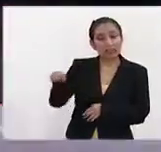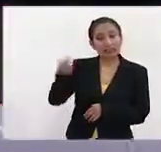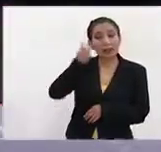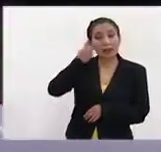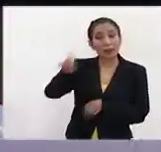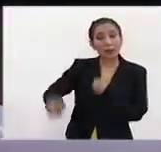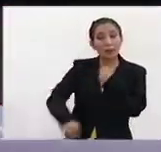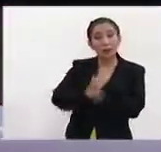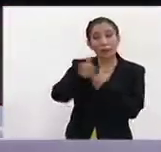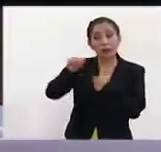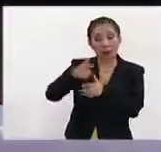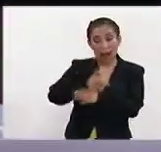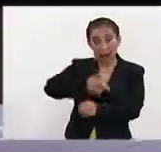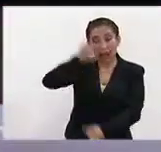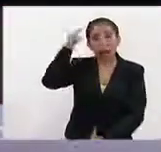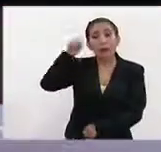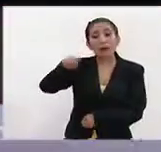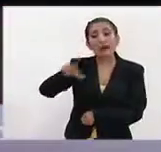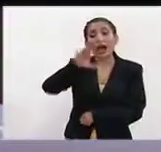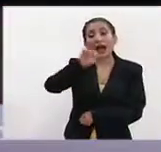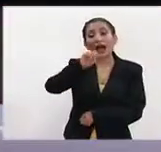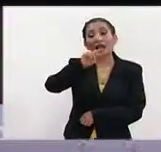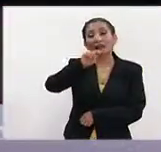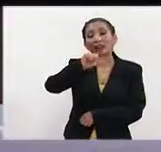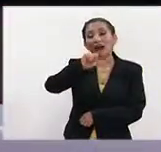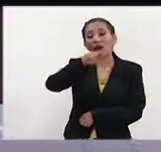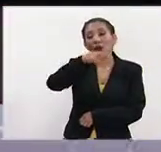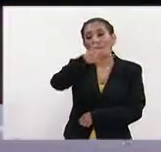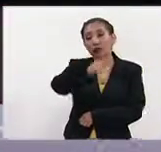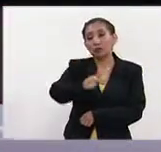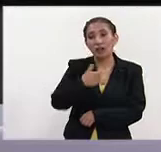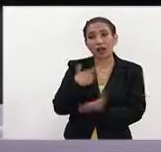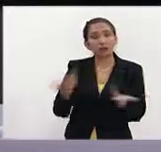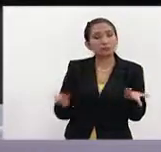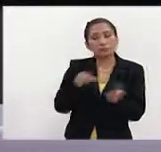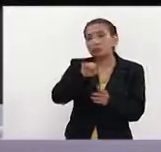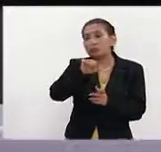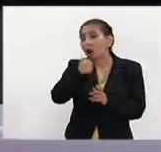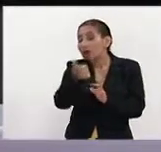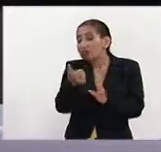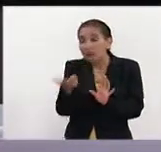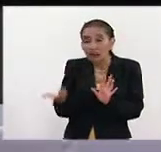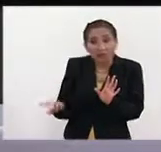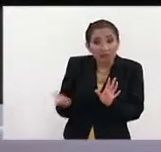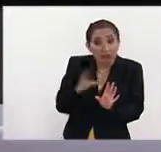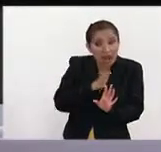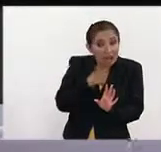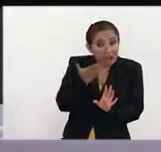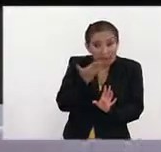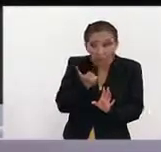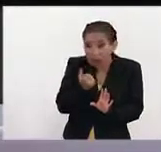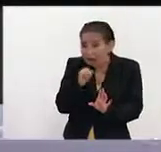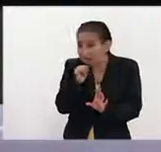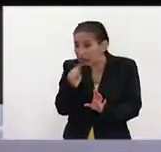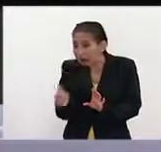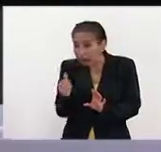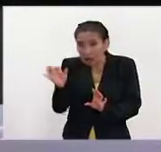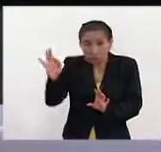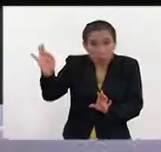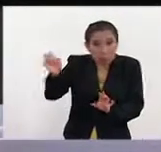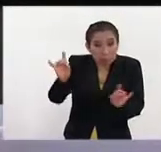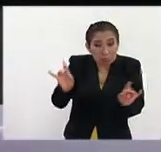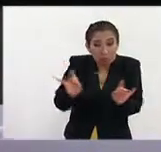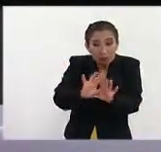una especie de callejón sin salida con el caso Cataluña. ¿Ningún reducto, ninguna posibilidad ves tú de algún